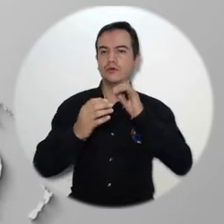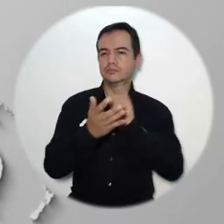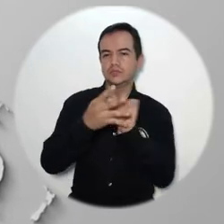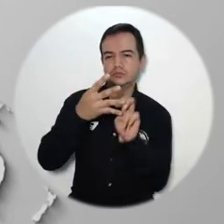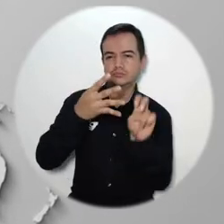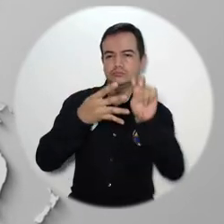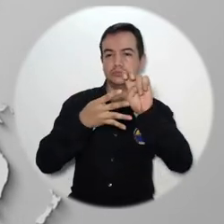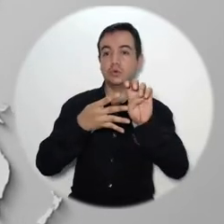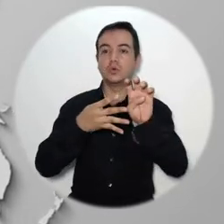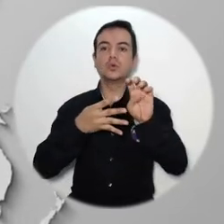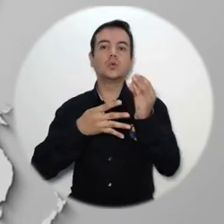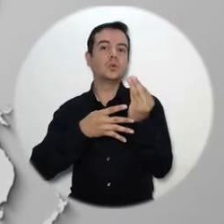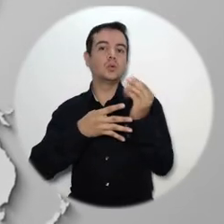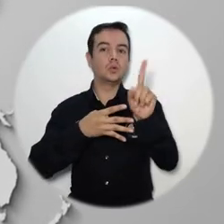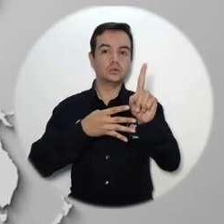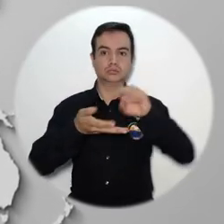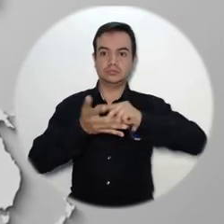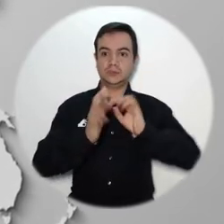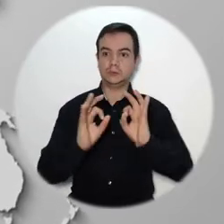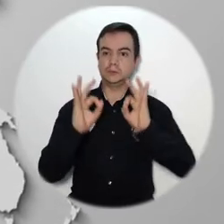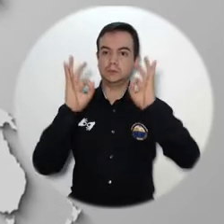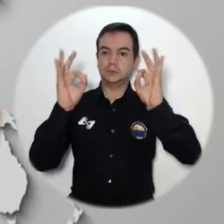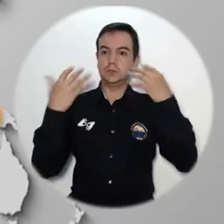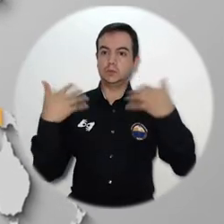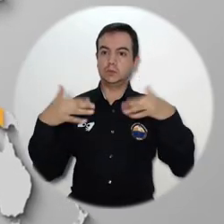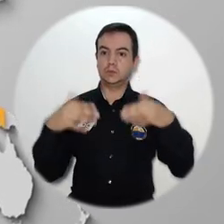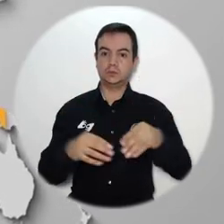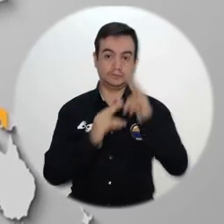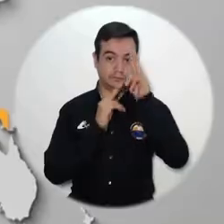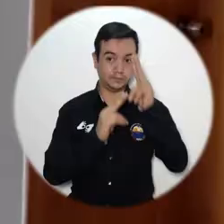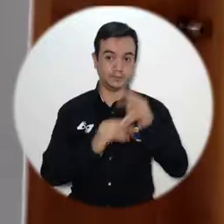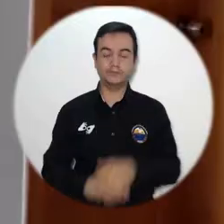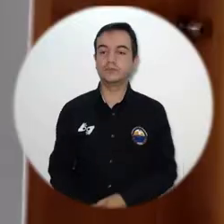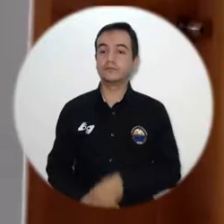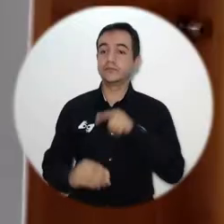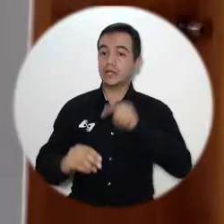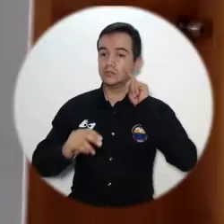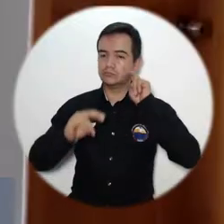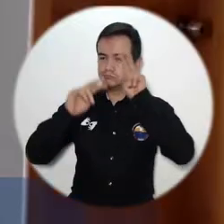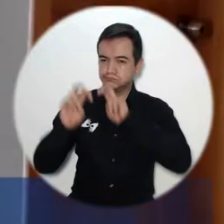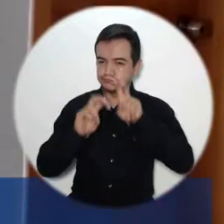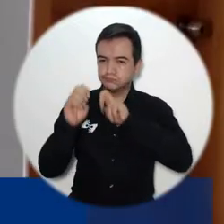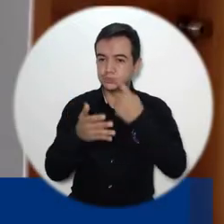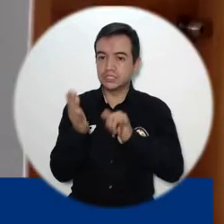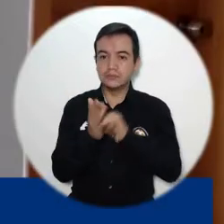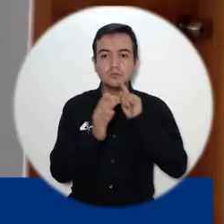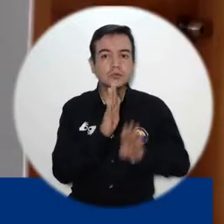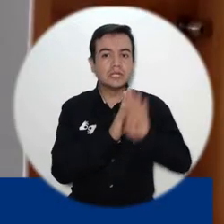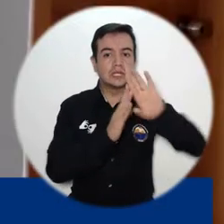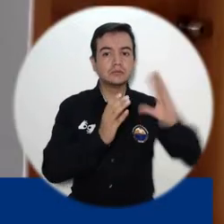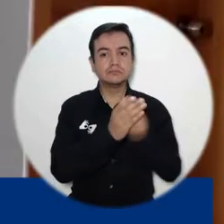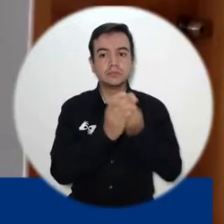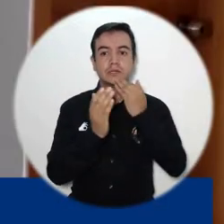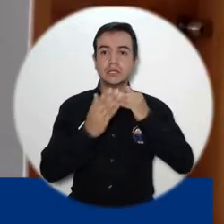Q1, como máxima calificación en reconocimiento y calidad. El análisis incluyó varias dimensiones de desarrollo inclusivo, como la